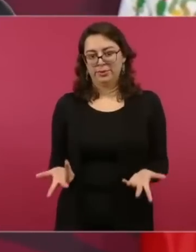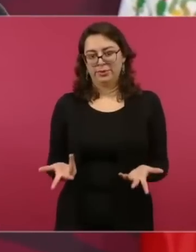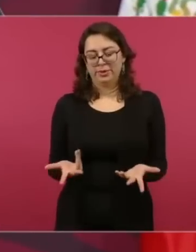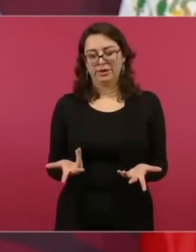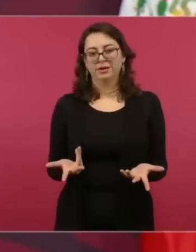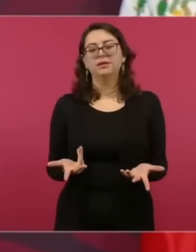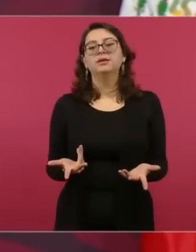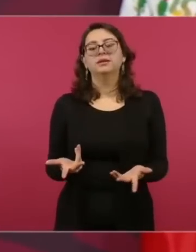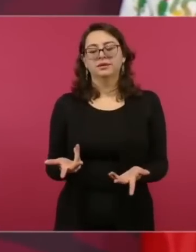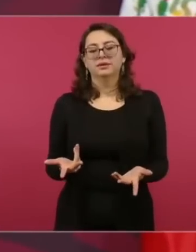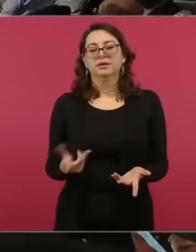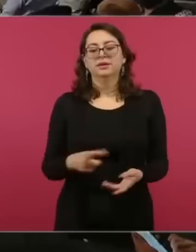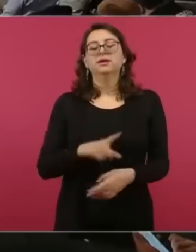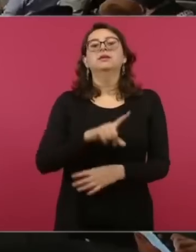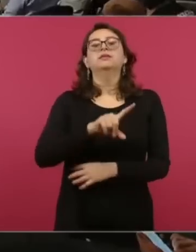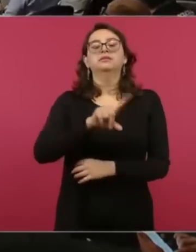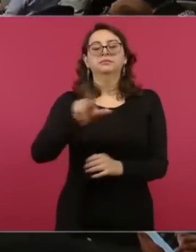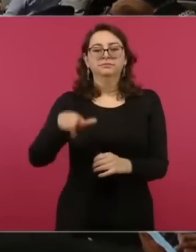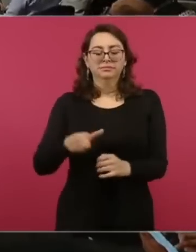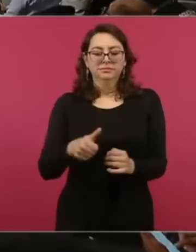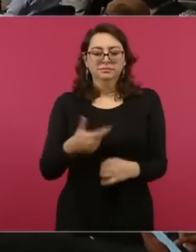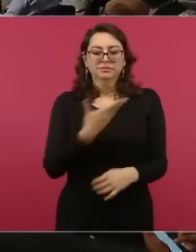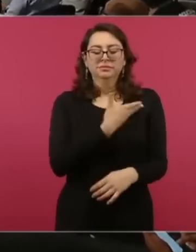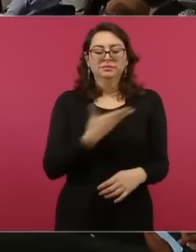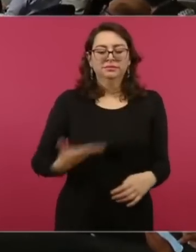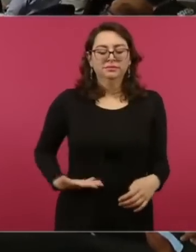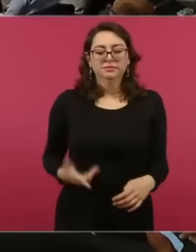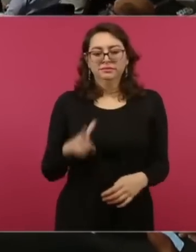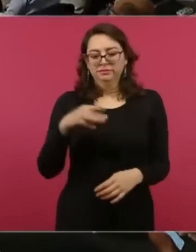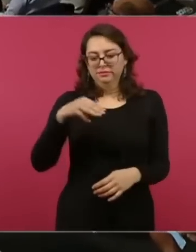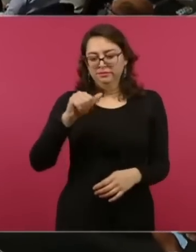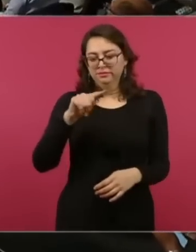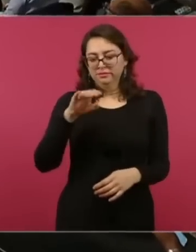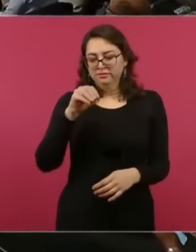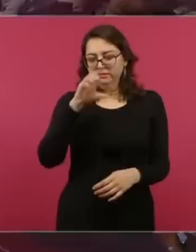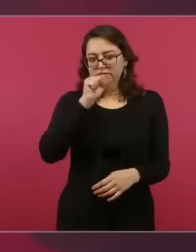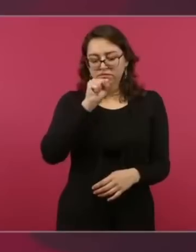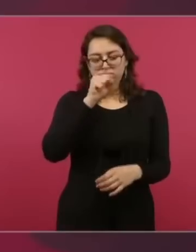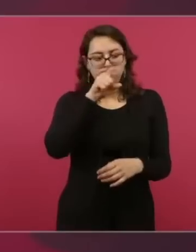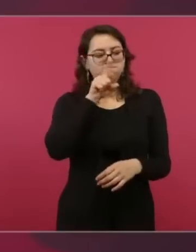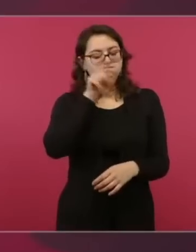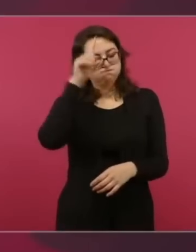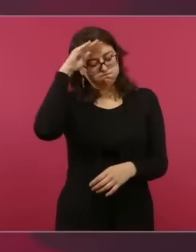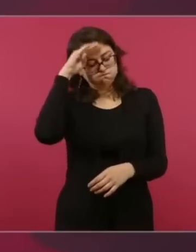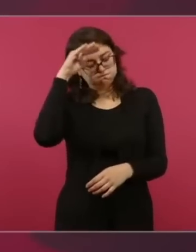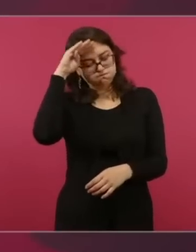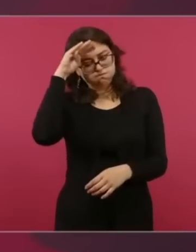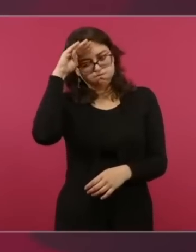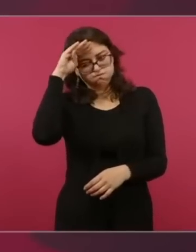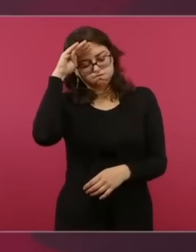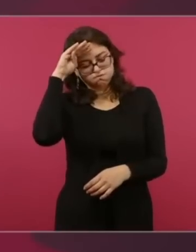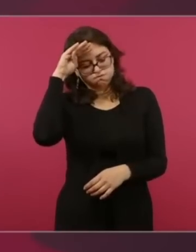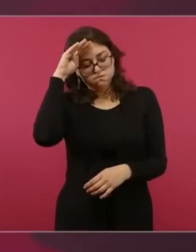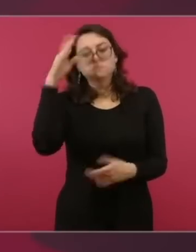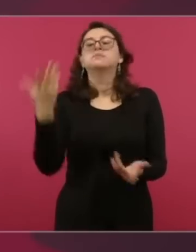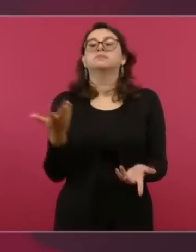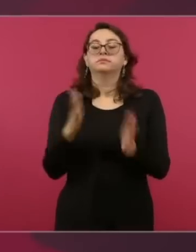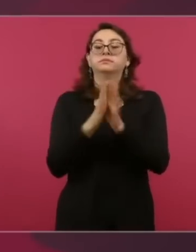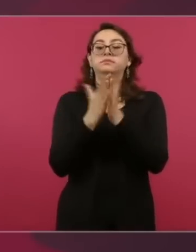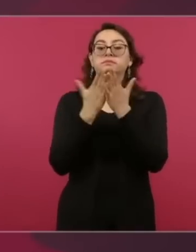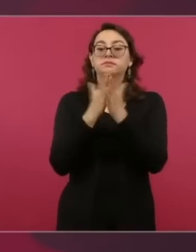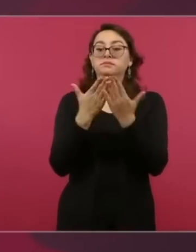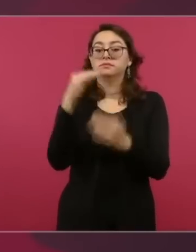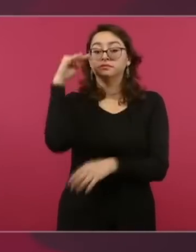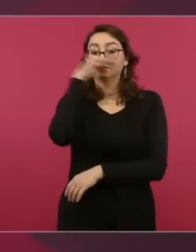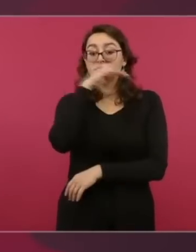Entonces, cuando se decide de que se van a entregar los libros de manera gratuita, libros